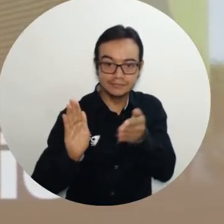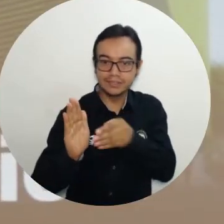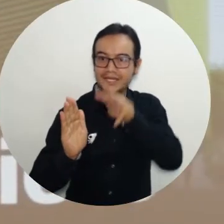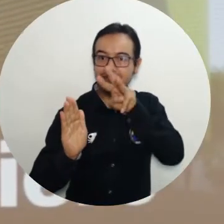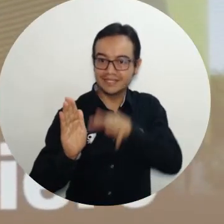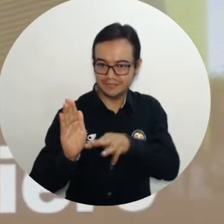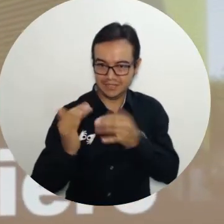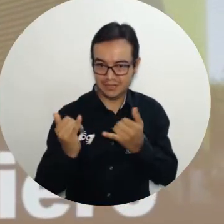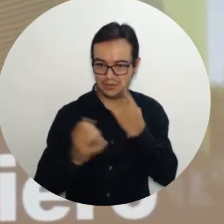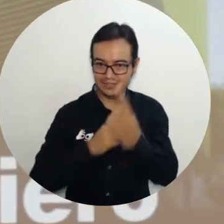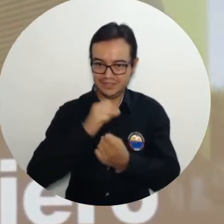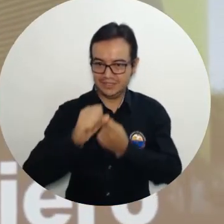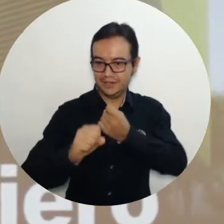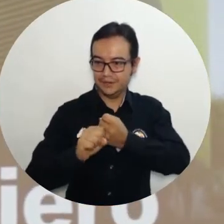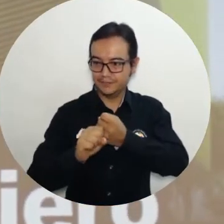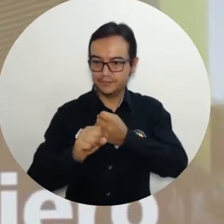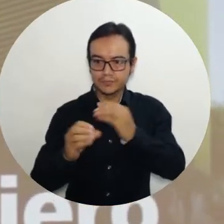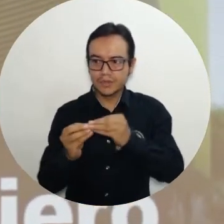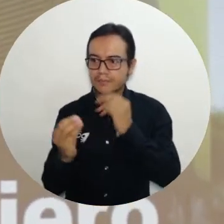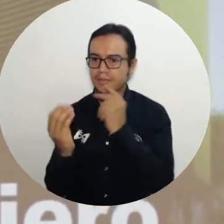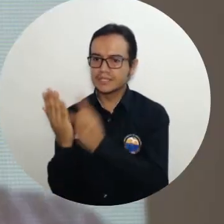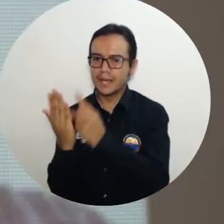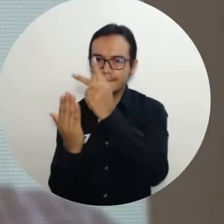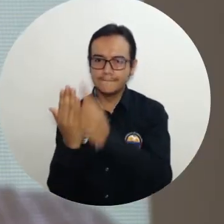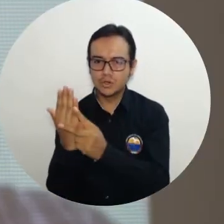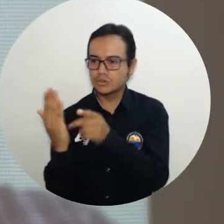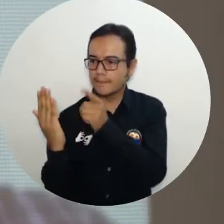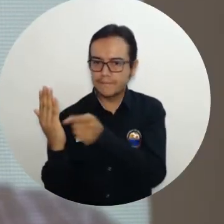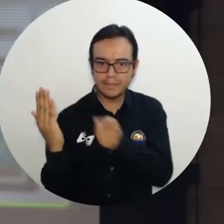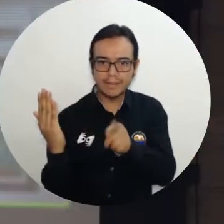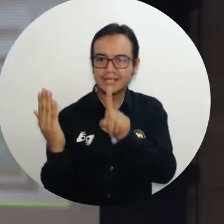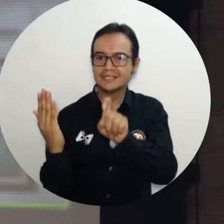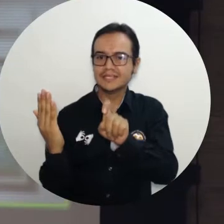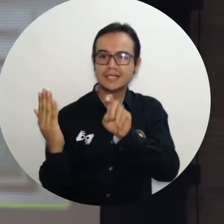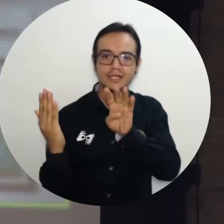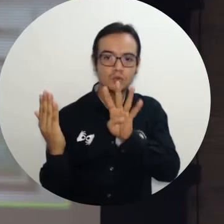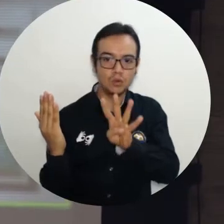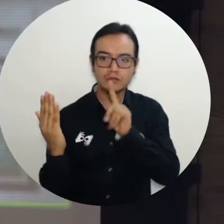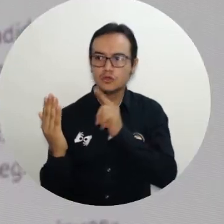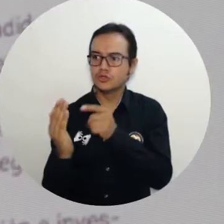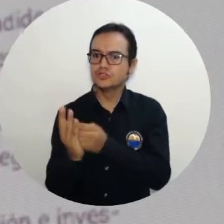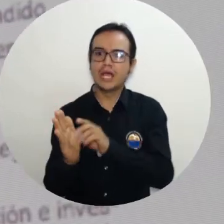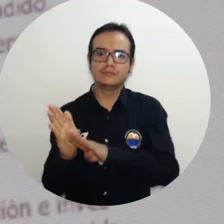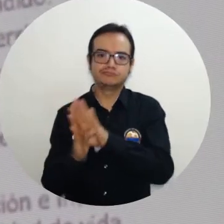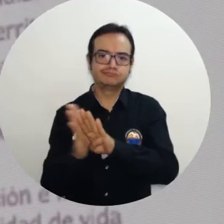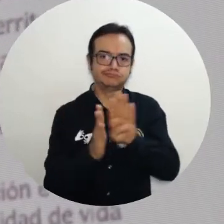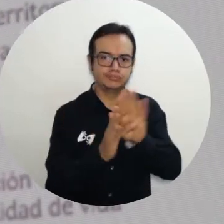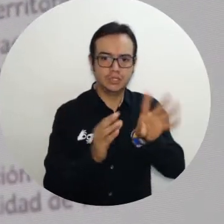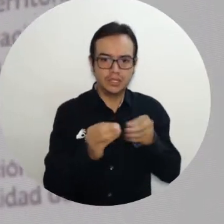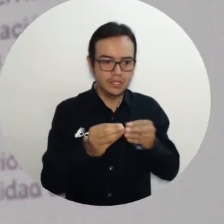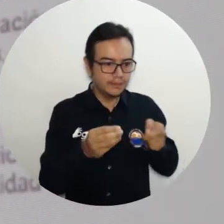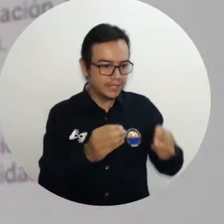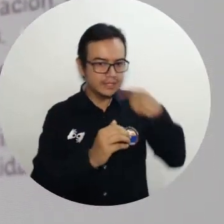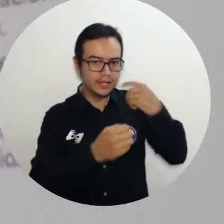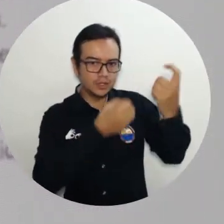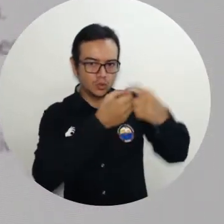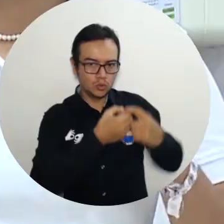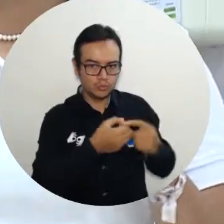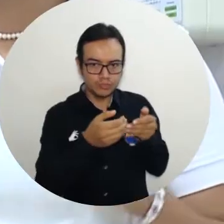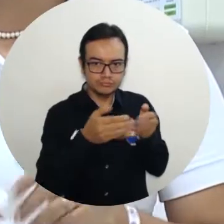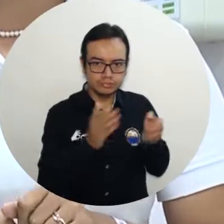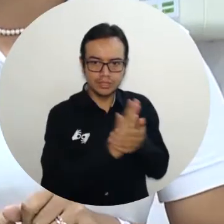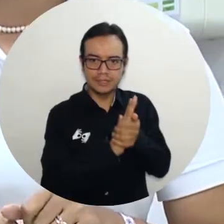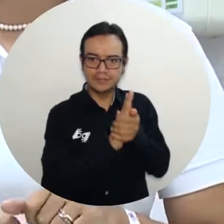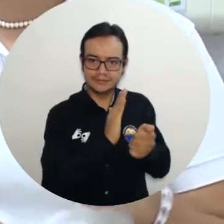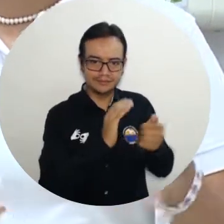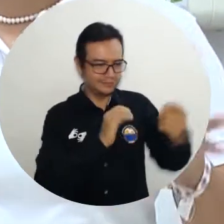primeros meses de 2021, el avance en los 64 proyectos del plan de acción, el aumento de los cupos del programa Talento Magdalena y